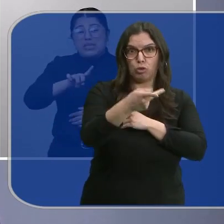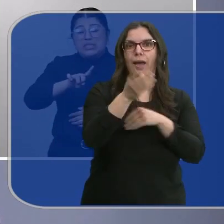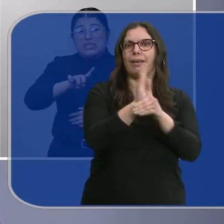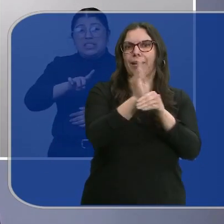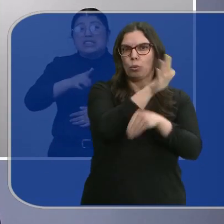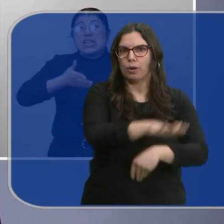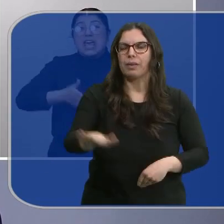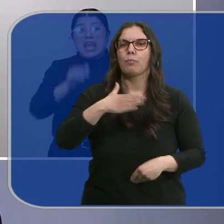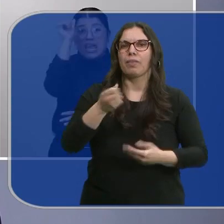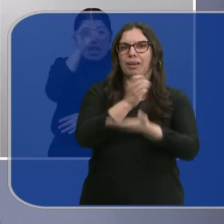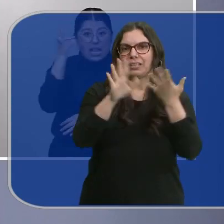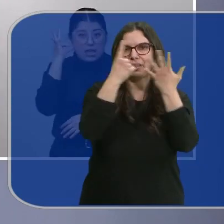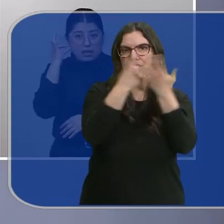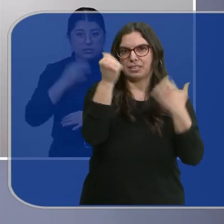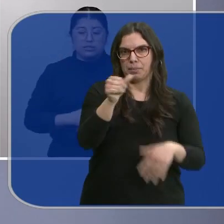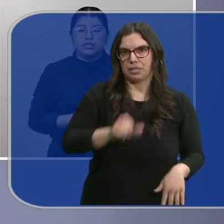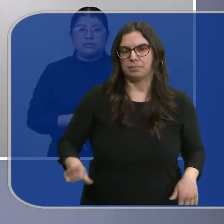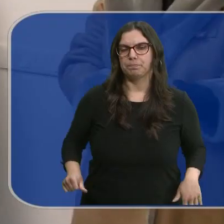vida de los hijos o las hijas.